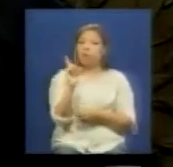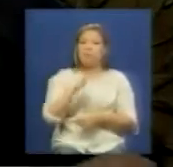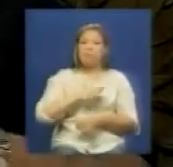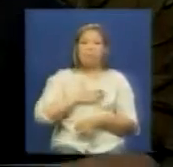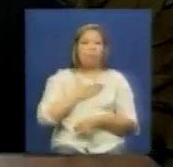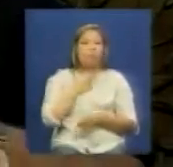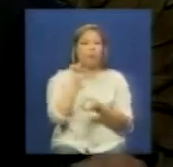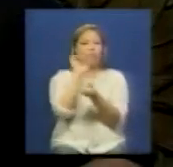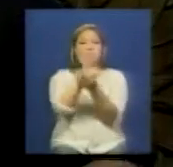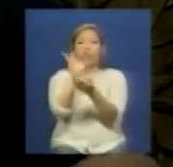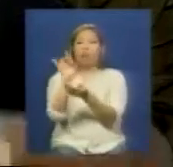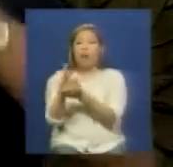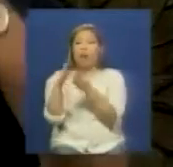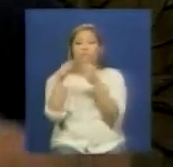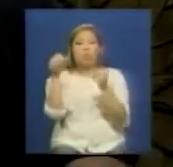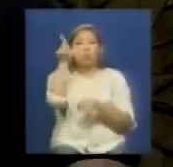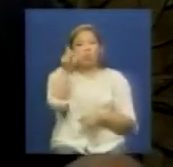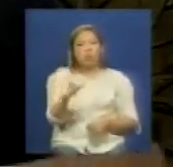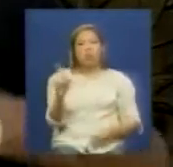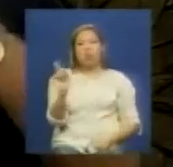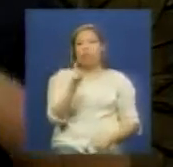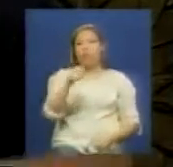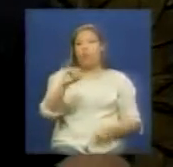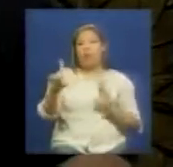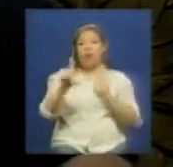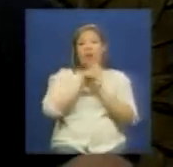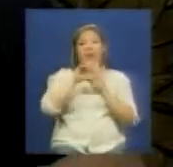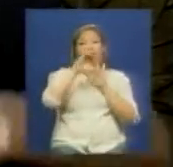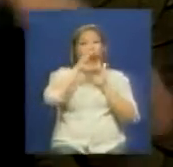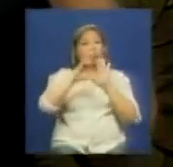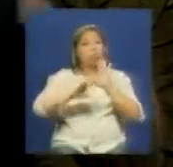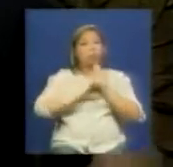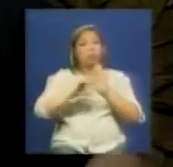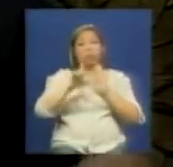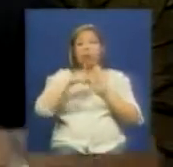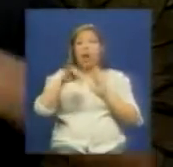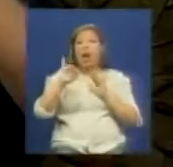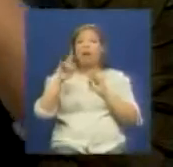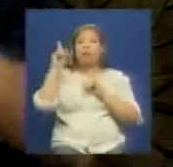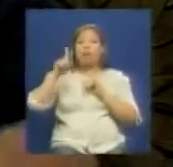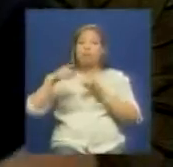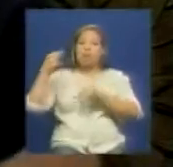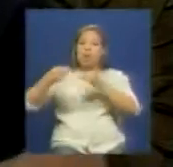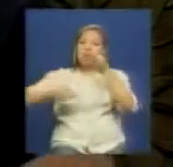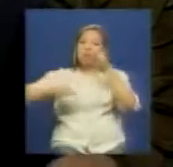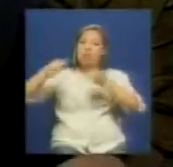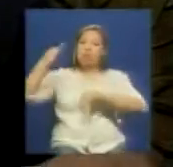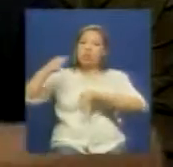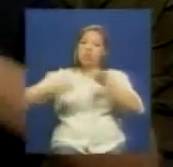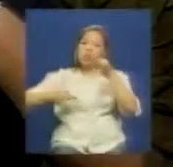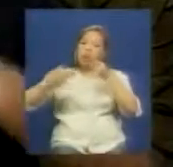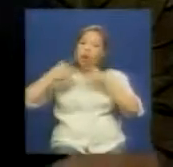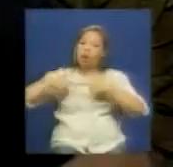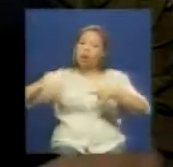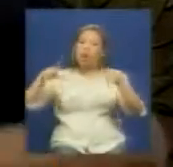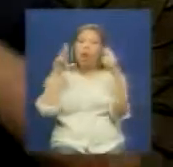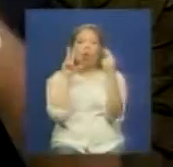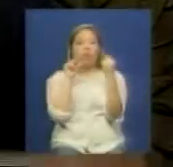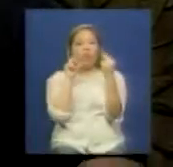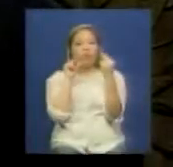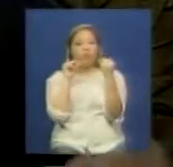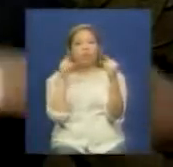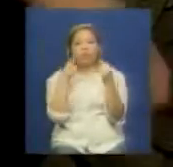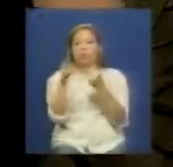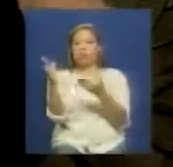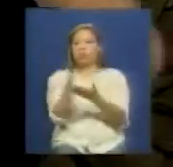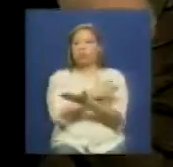da la gana eso no es cierto hay leyes hay constituciones tenemos un tribunal tenemos un gobierno revolucionario y hay un pueblo que dijo